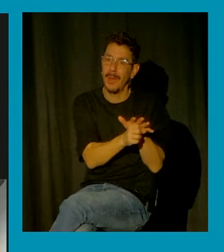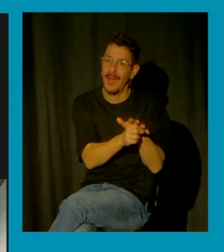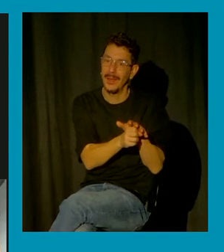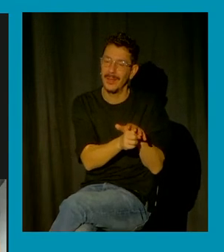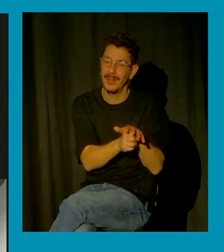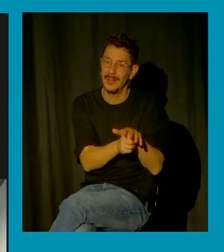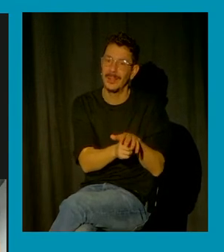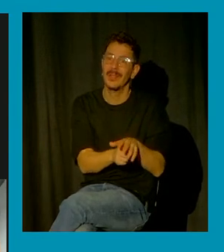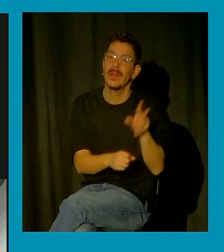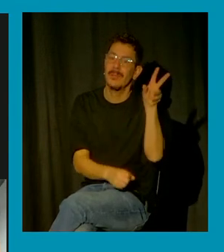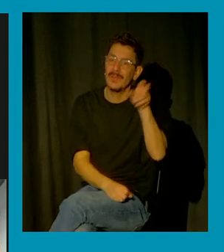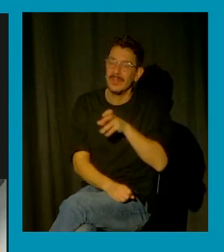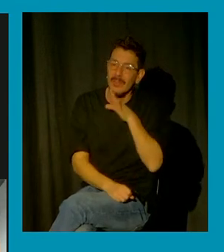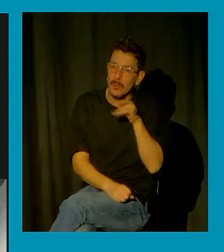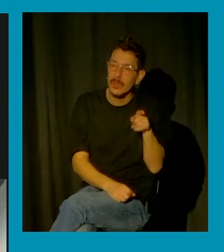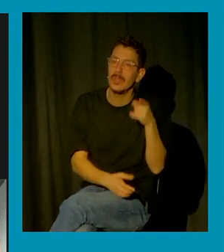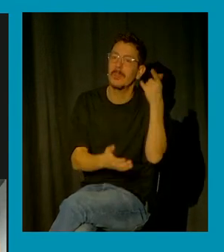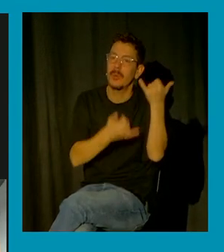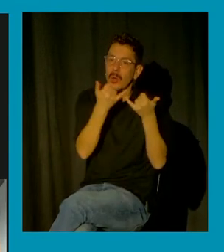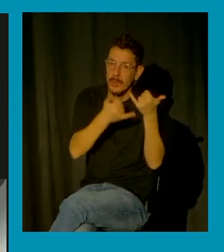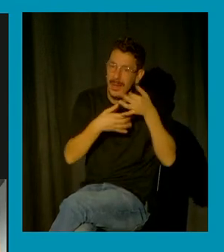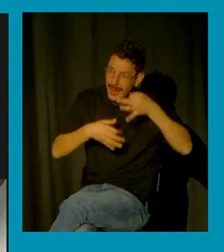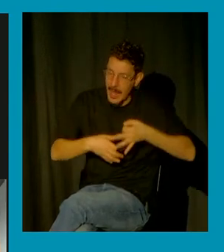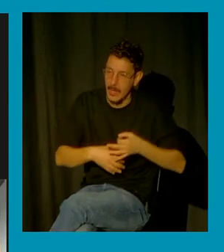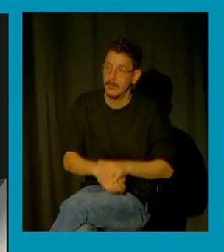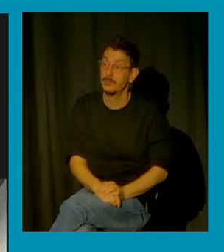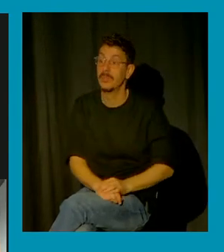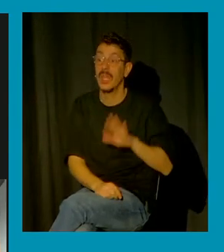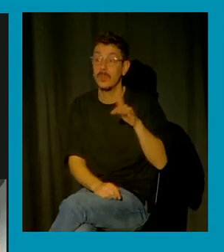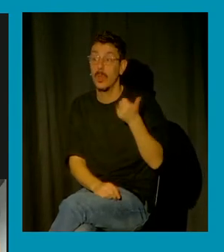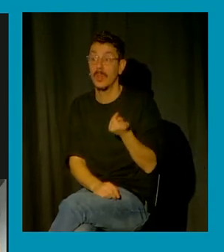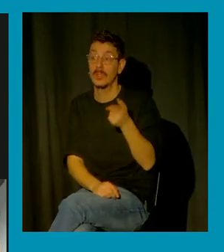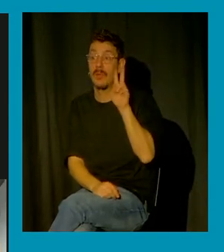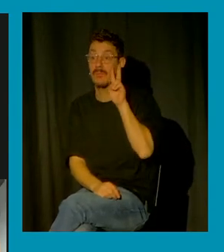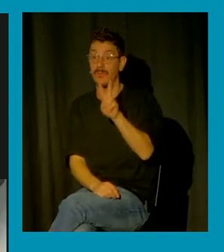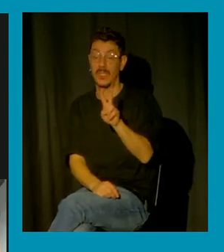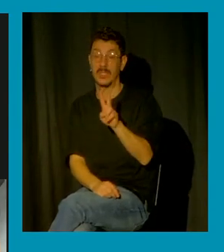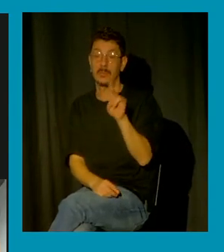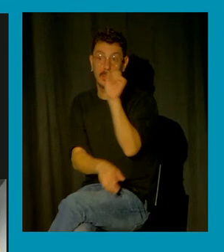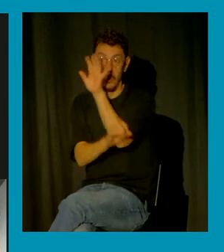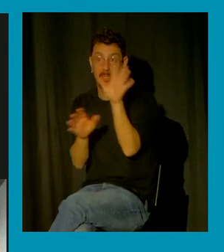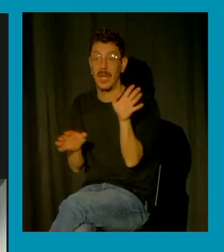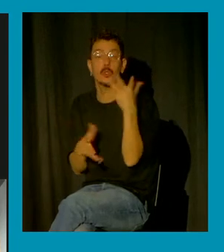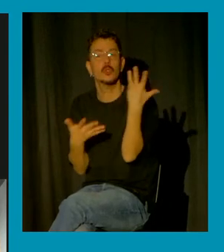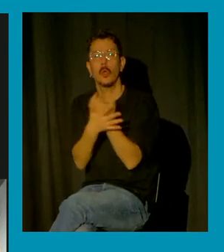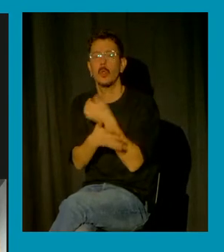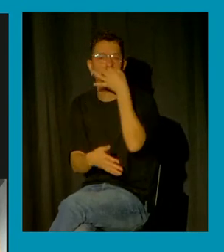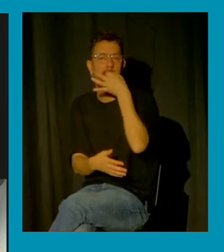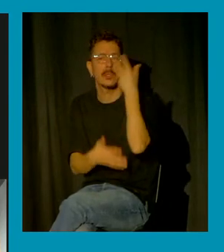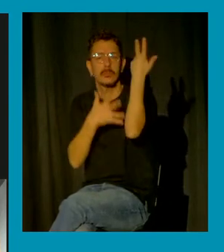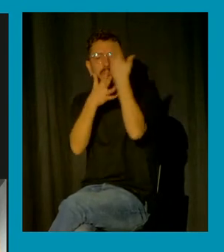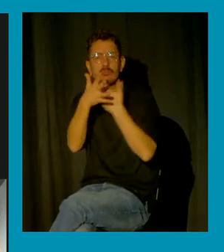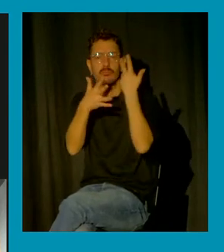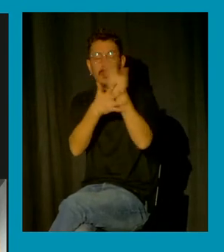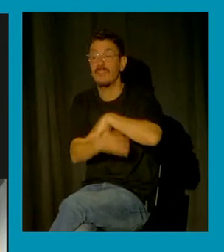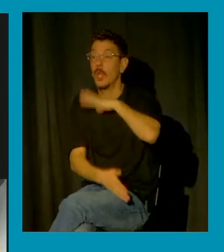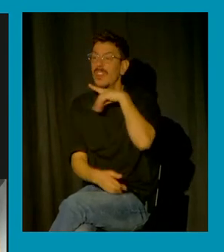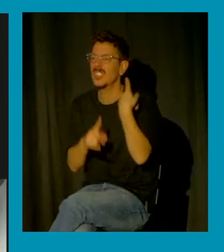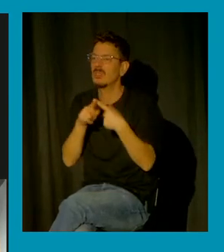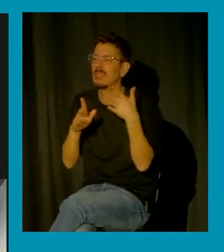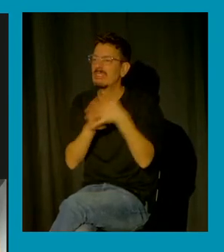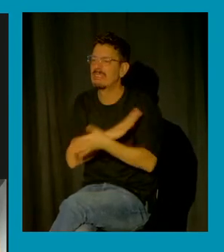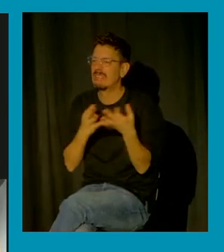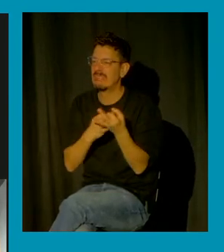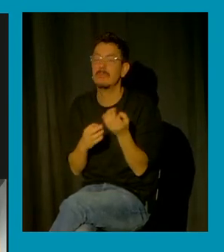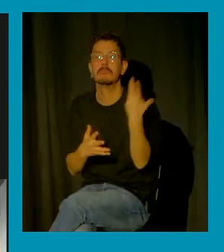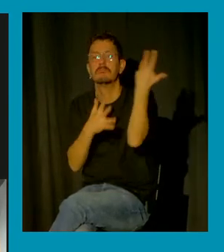ir hacia lo visible que es traspasar lo visible que es todo esto que nos cuentan sobre lo que es la violencia sexual con todos